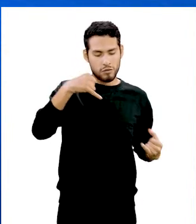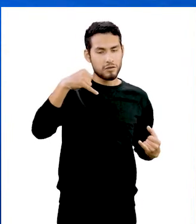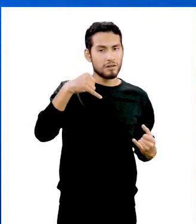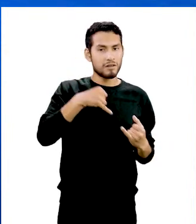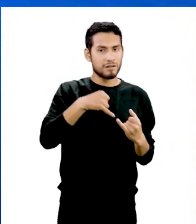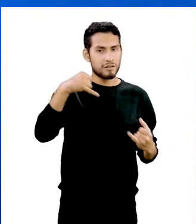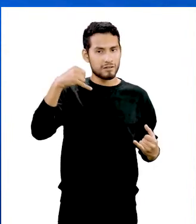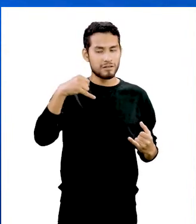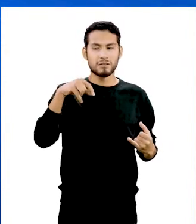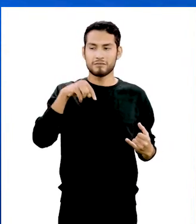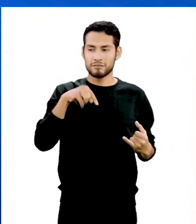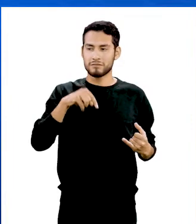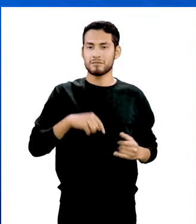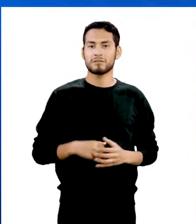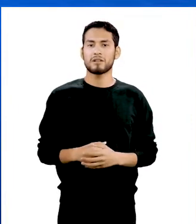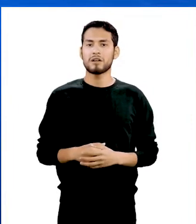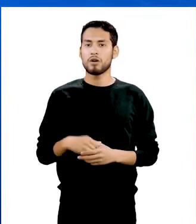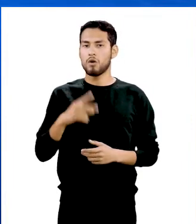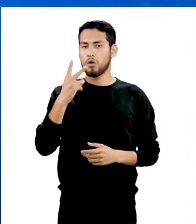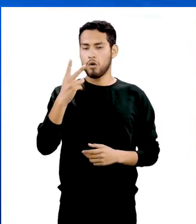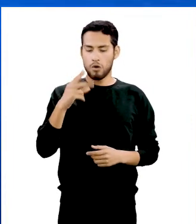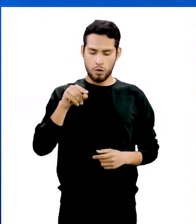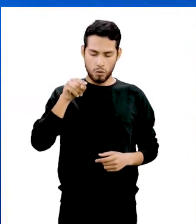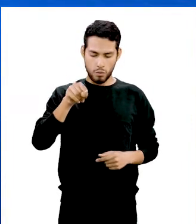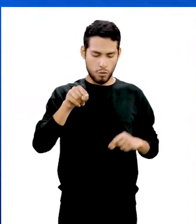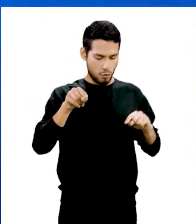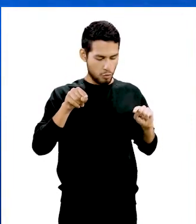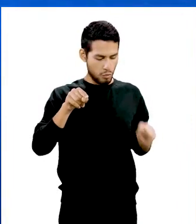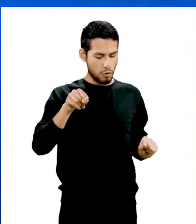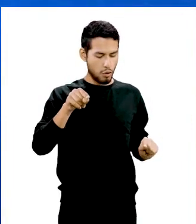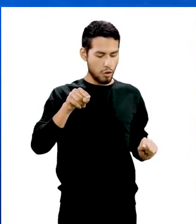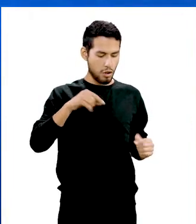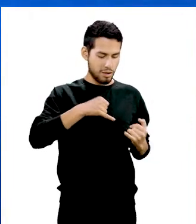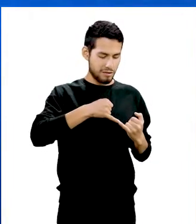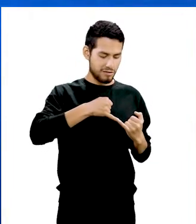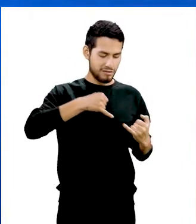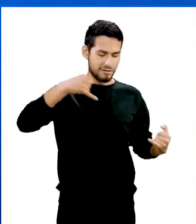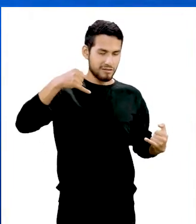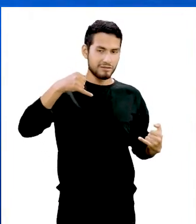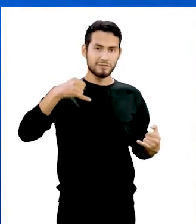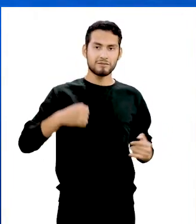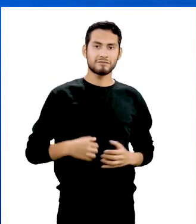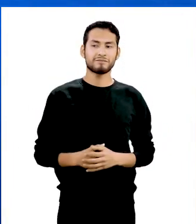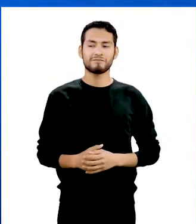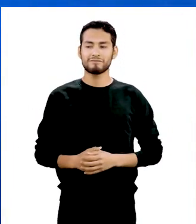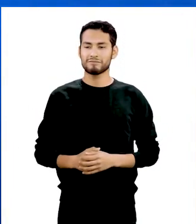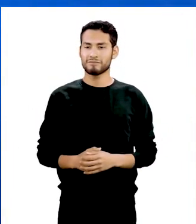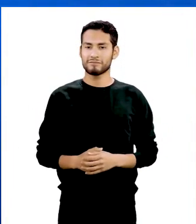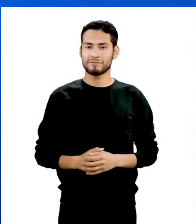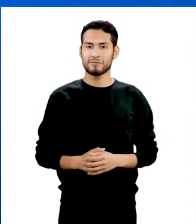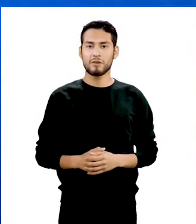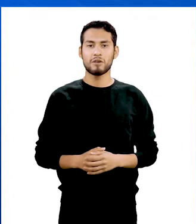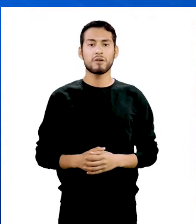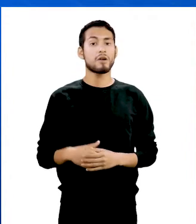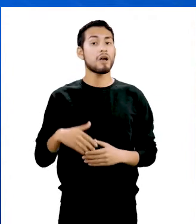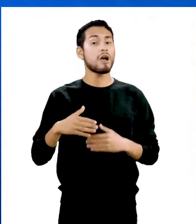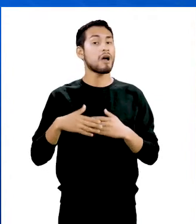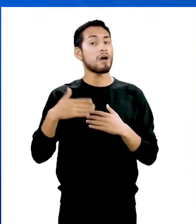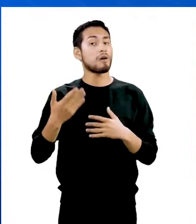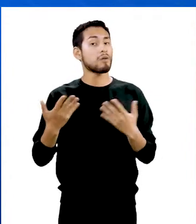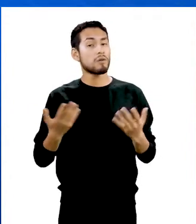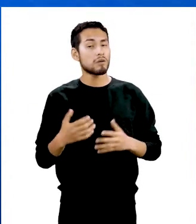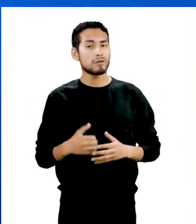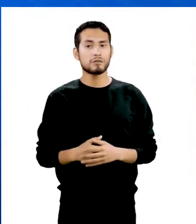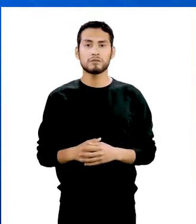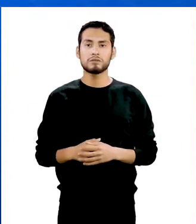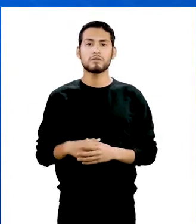En este caso queda determinada por dos puntos o por dos planos que se intersecan. Y finalmente